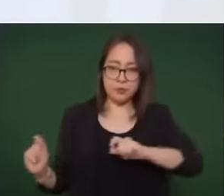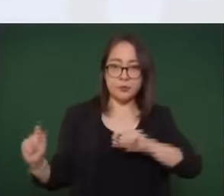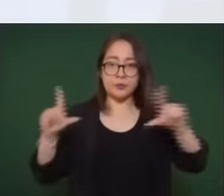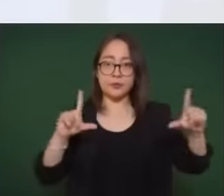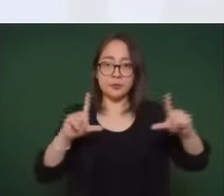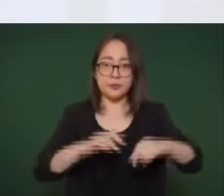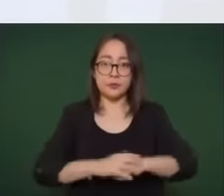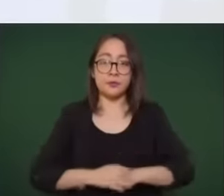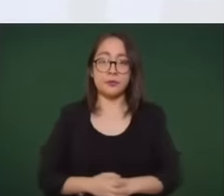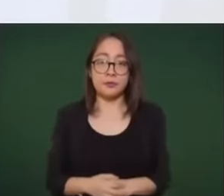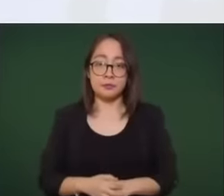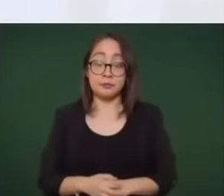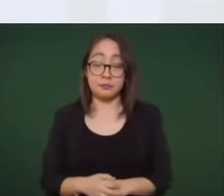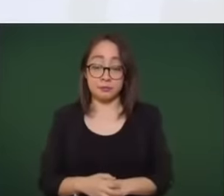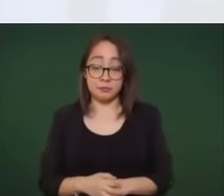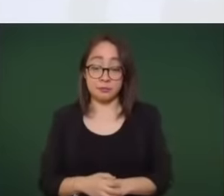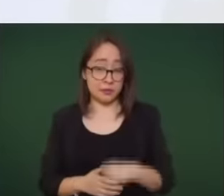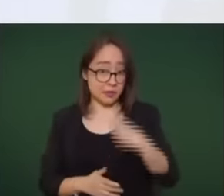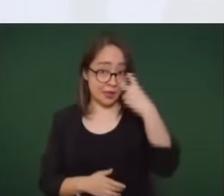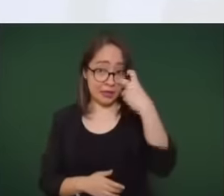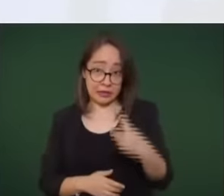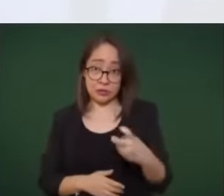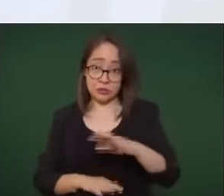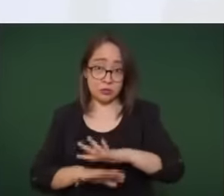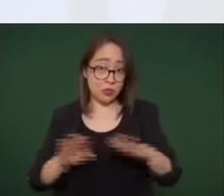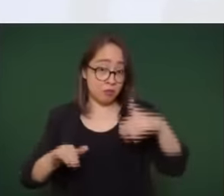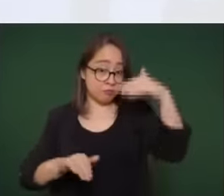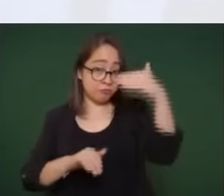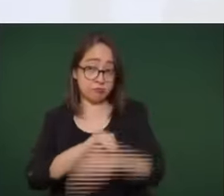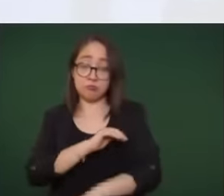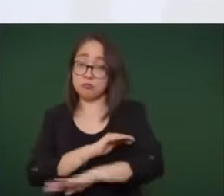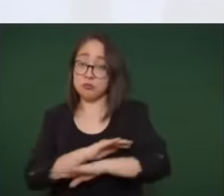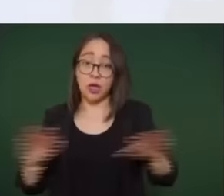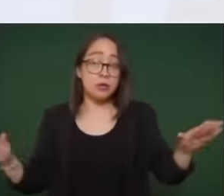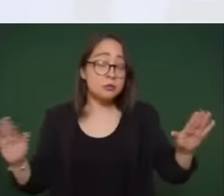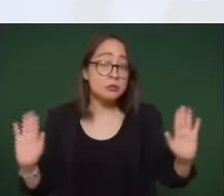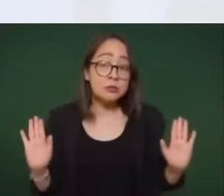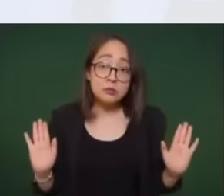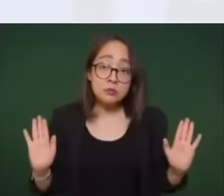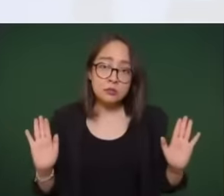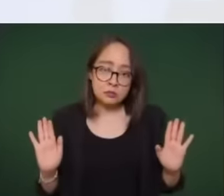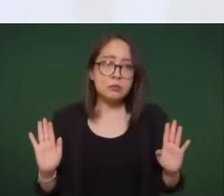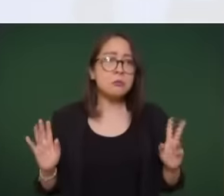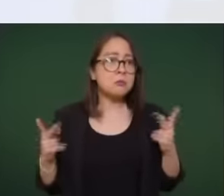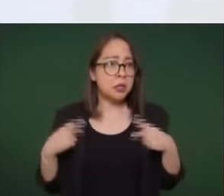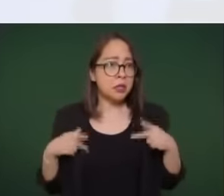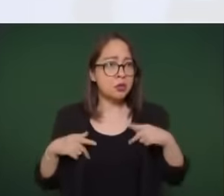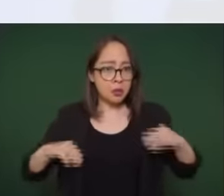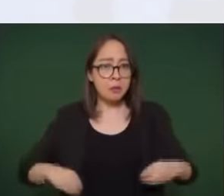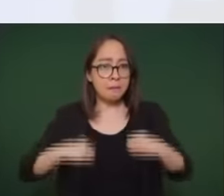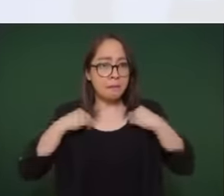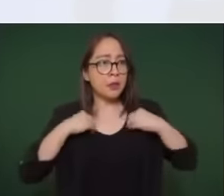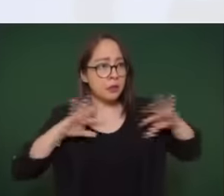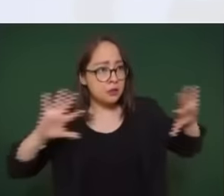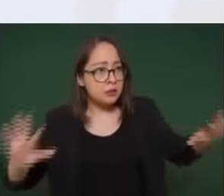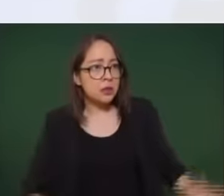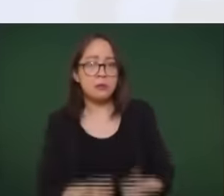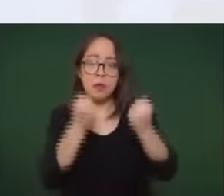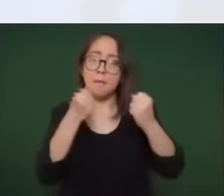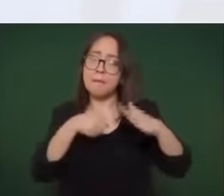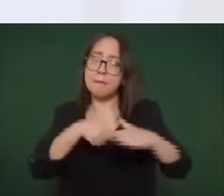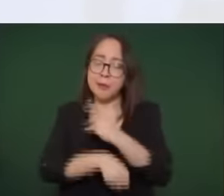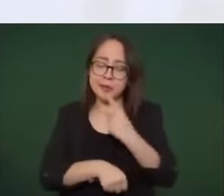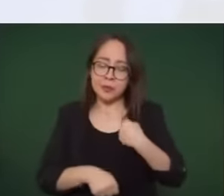eso se terminó y salvamos muchísimas vidas porque tomé la decisión